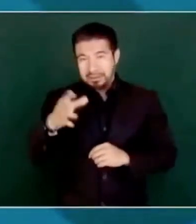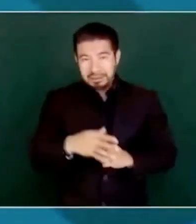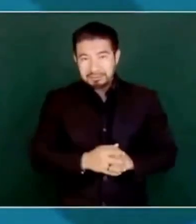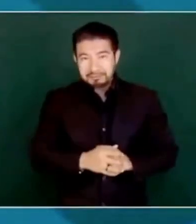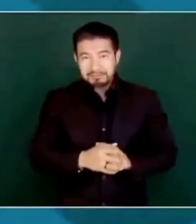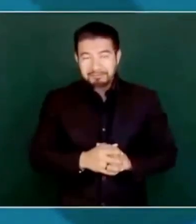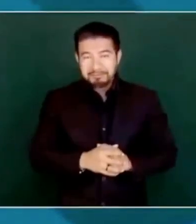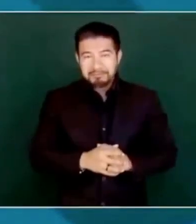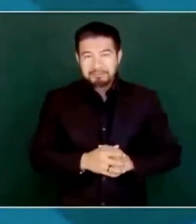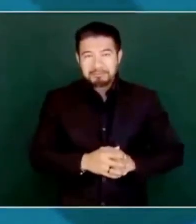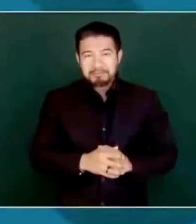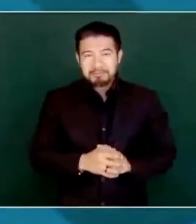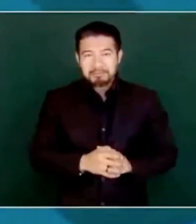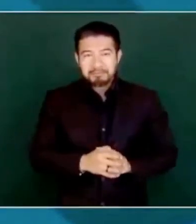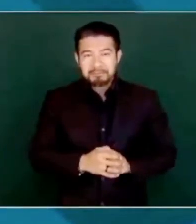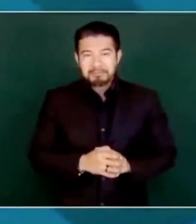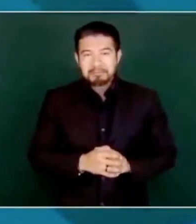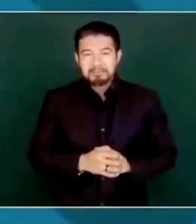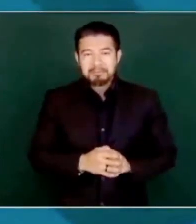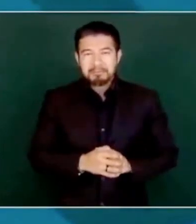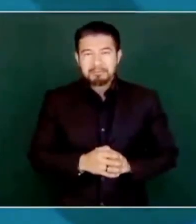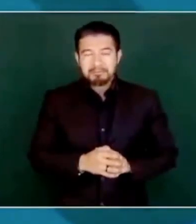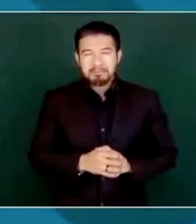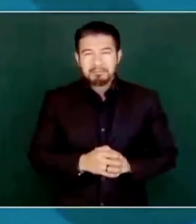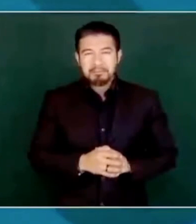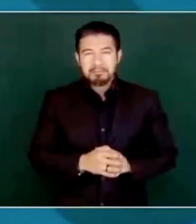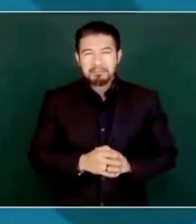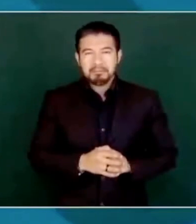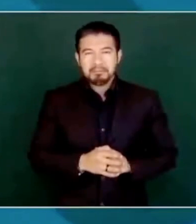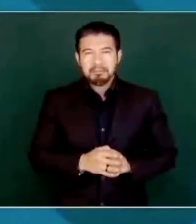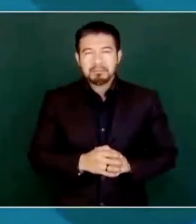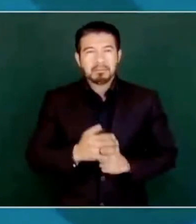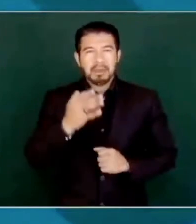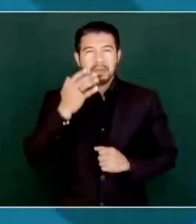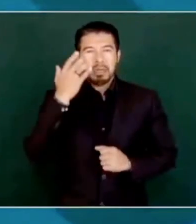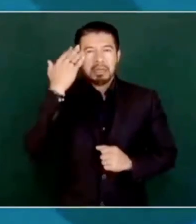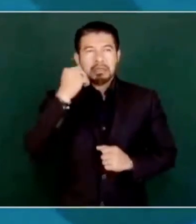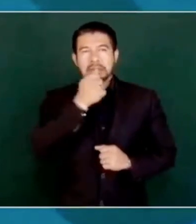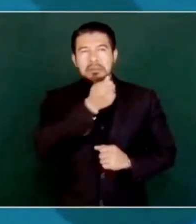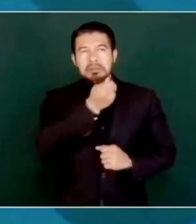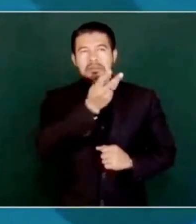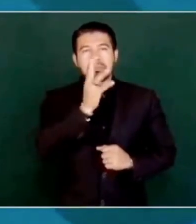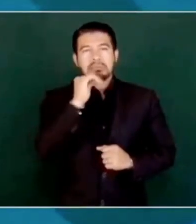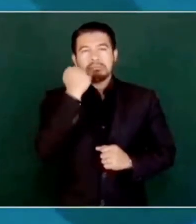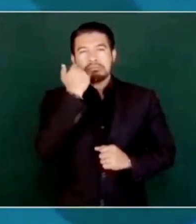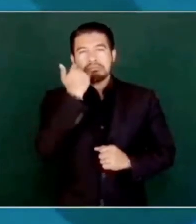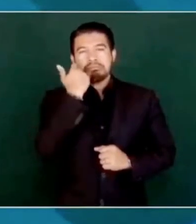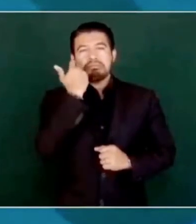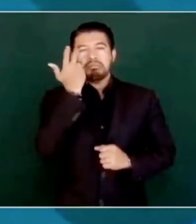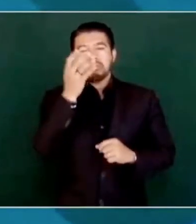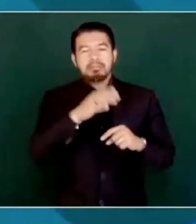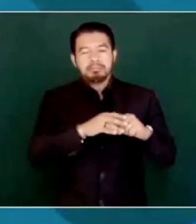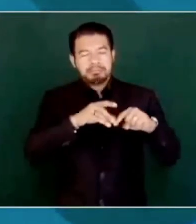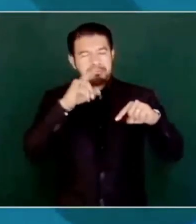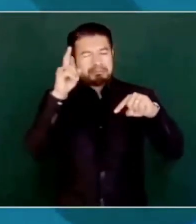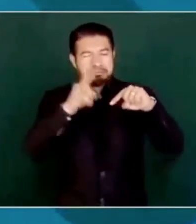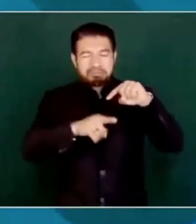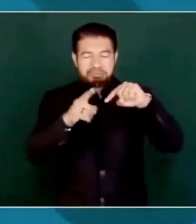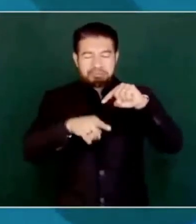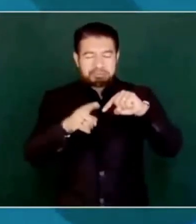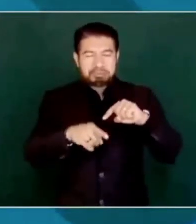quisieron acabar con 150